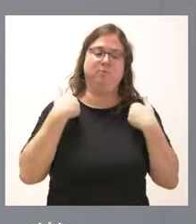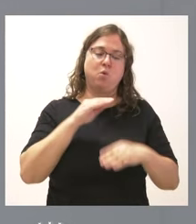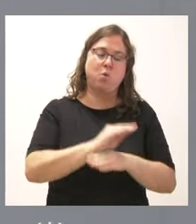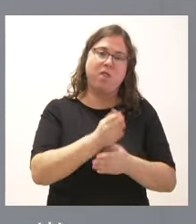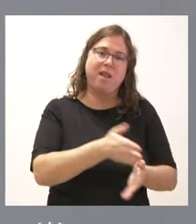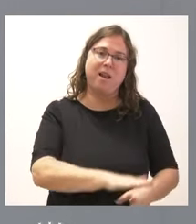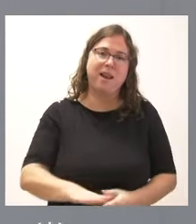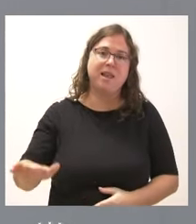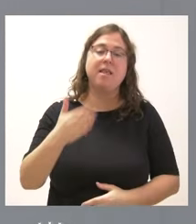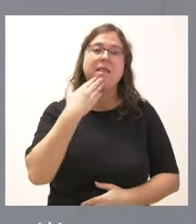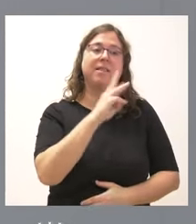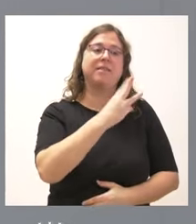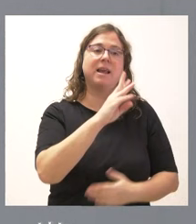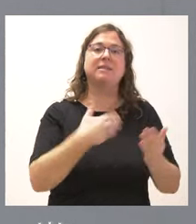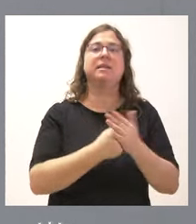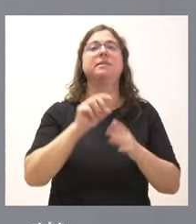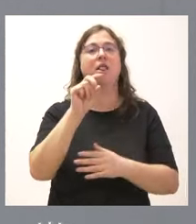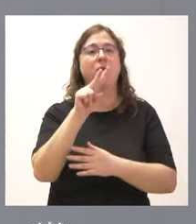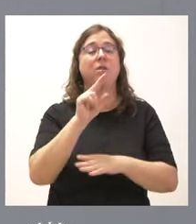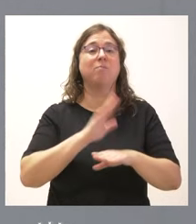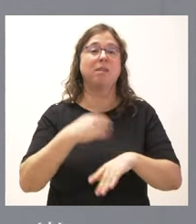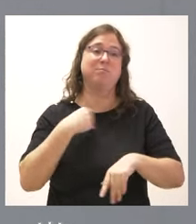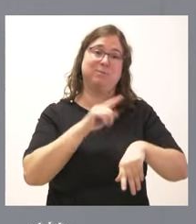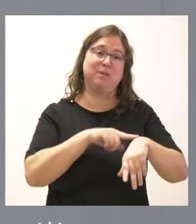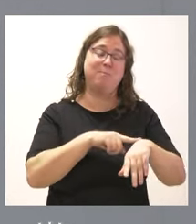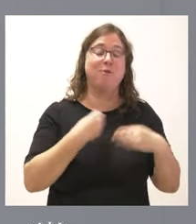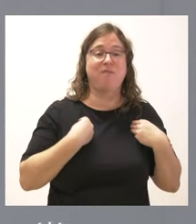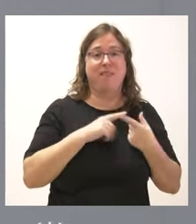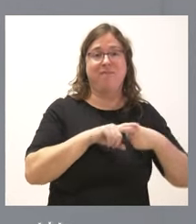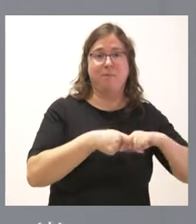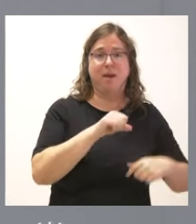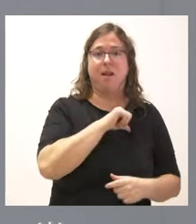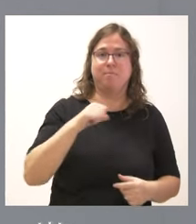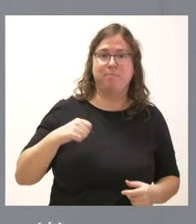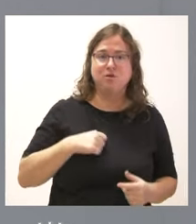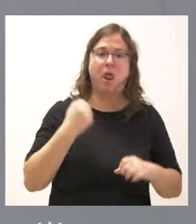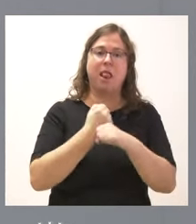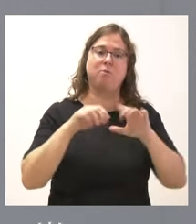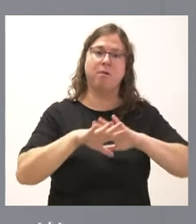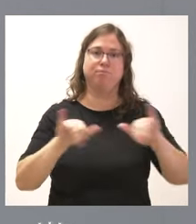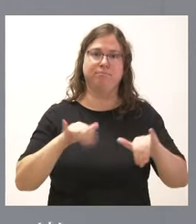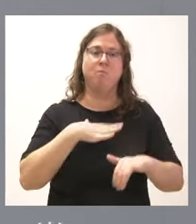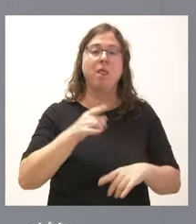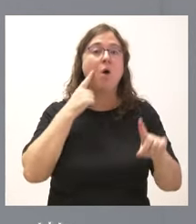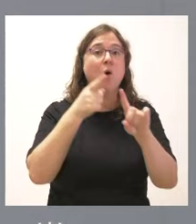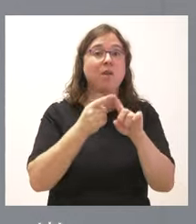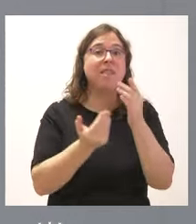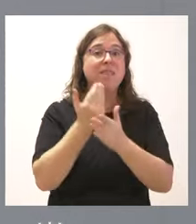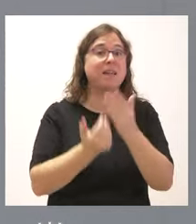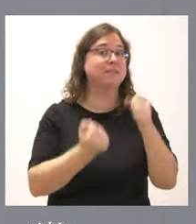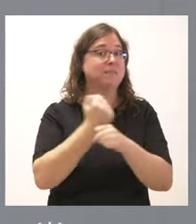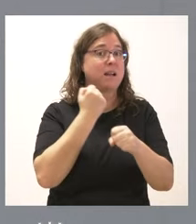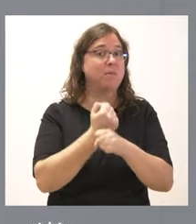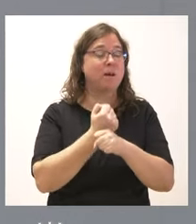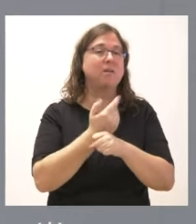de entre 3 y 12 años, para que puedan compaginar su vida personal, familiar y laboral. El objetivo es que durante los días laborables de